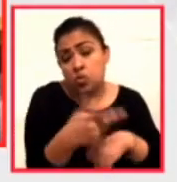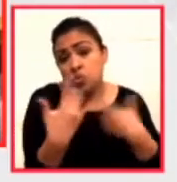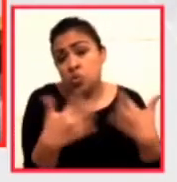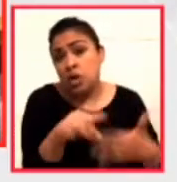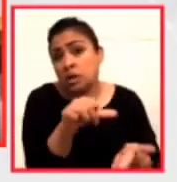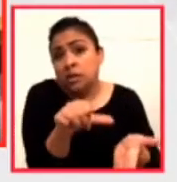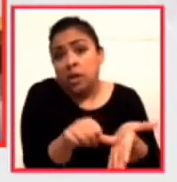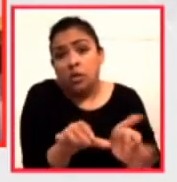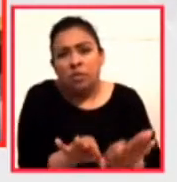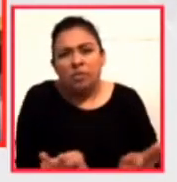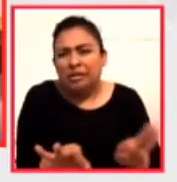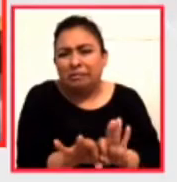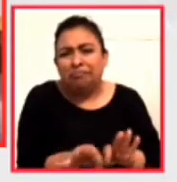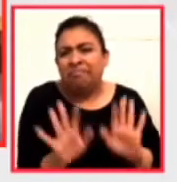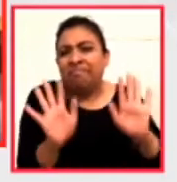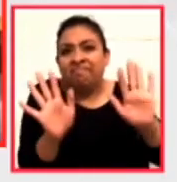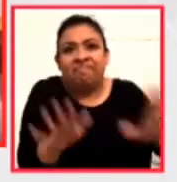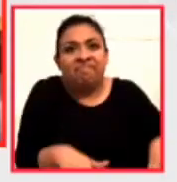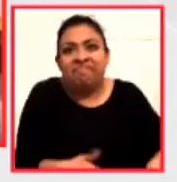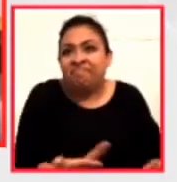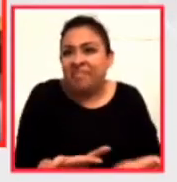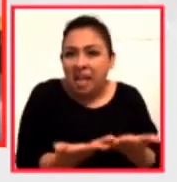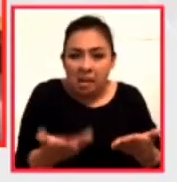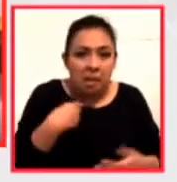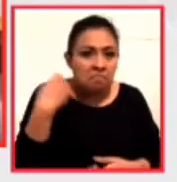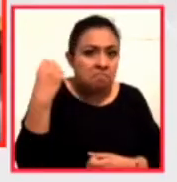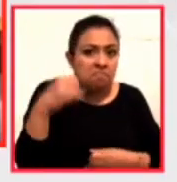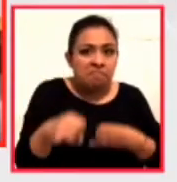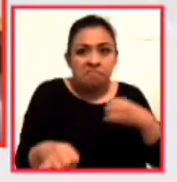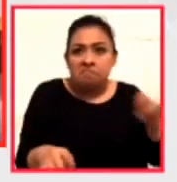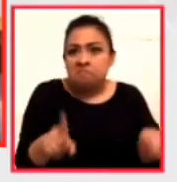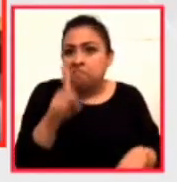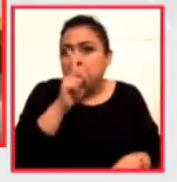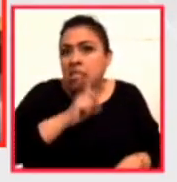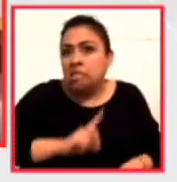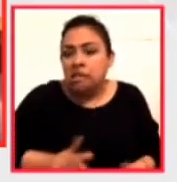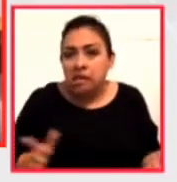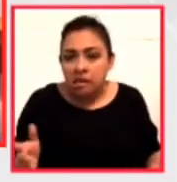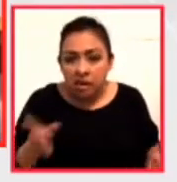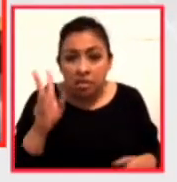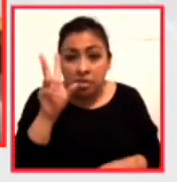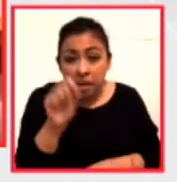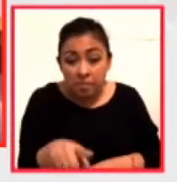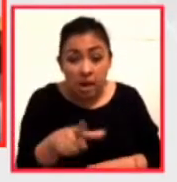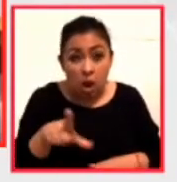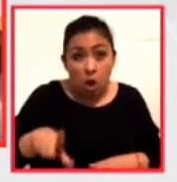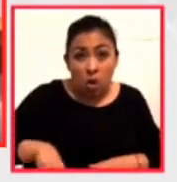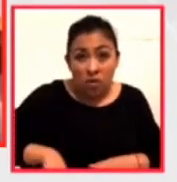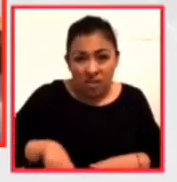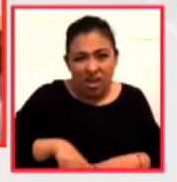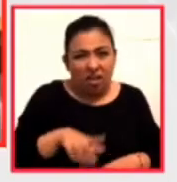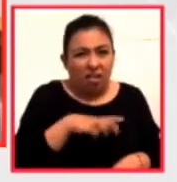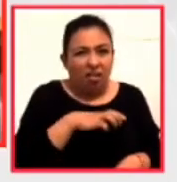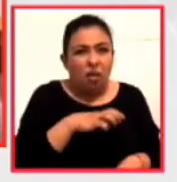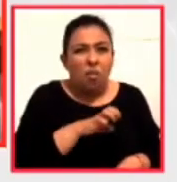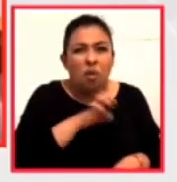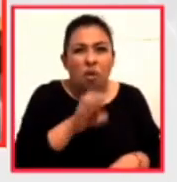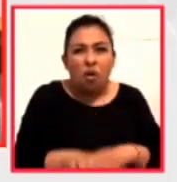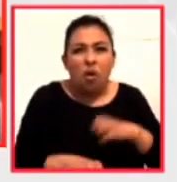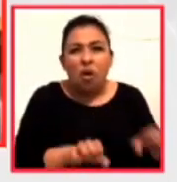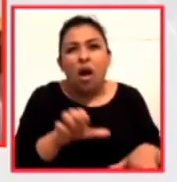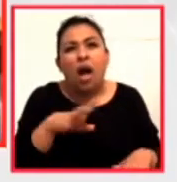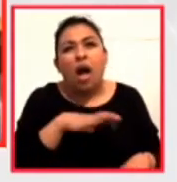se desmintieron radicalmente en esta situación y el desprecio que incluso entre nuestros gobiernos ha ocurrido por la labor del